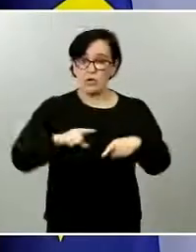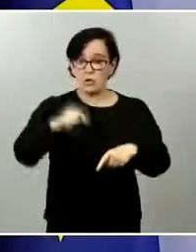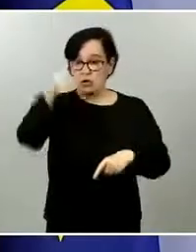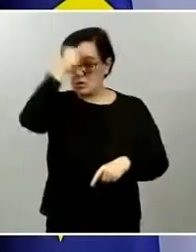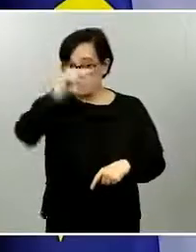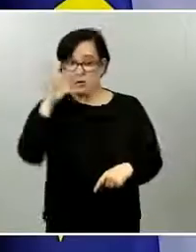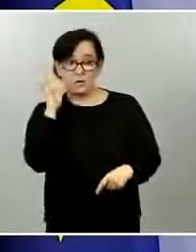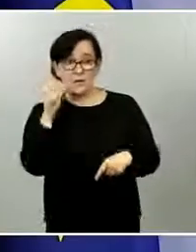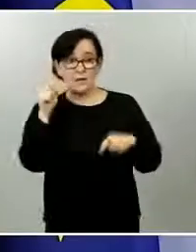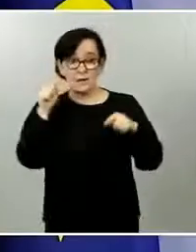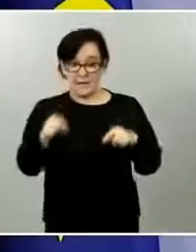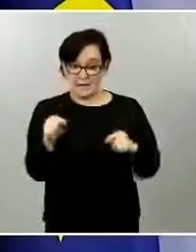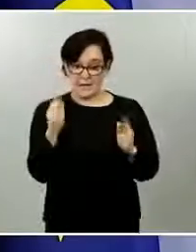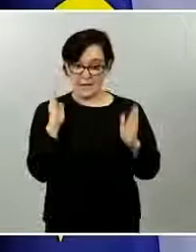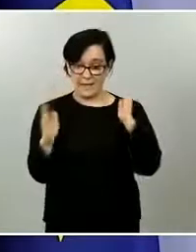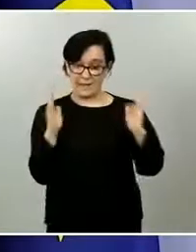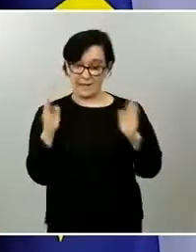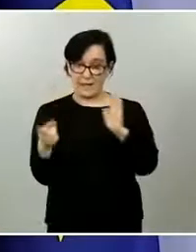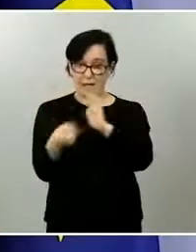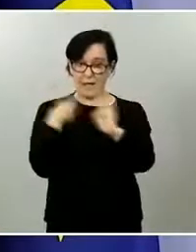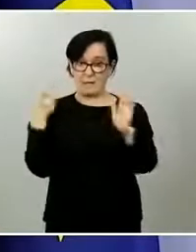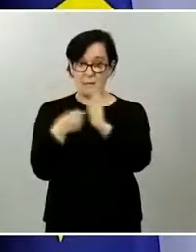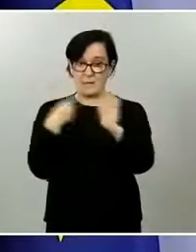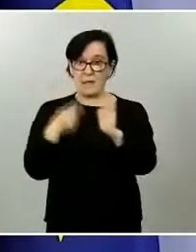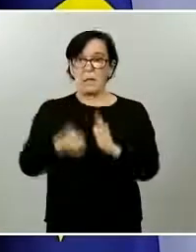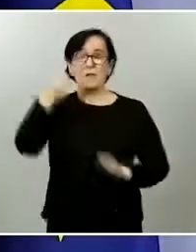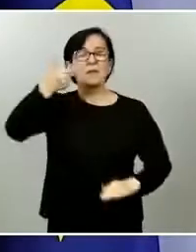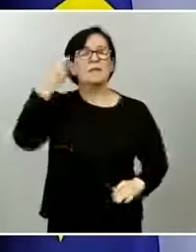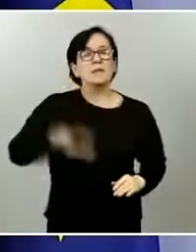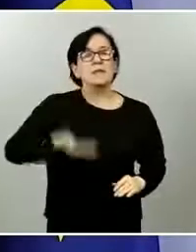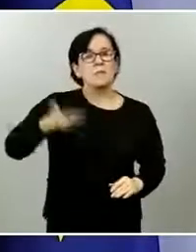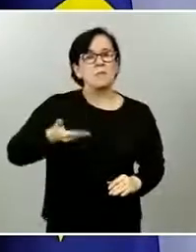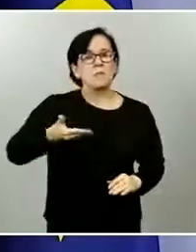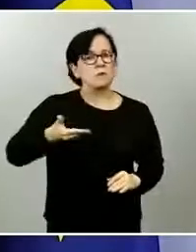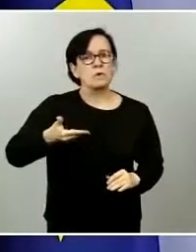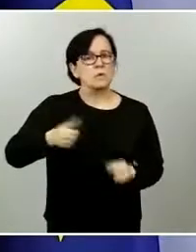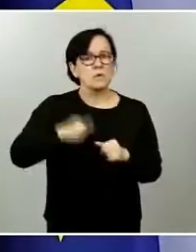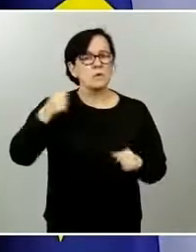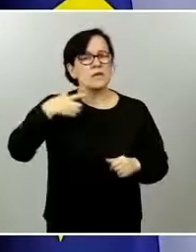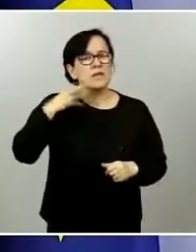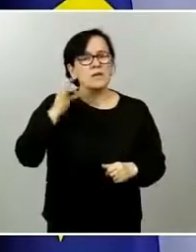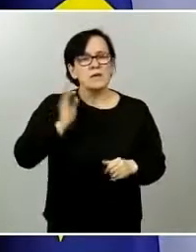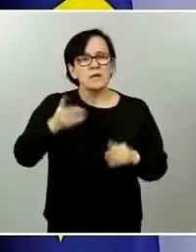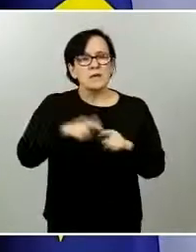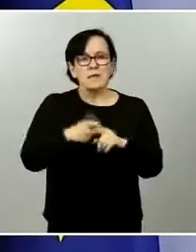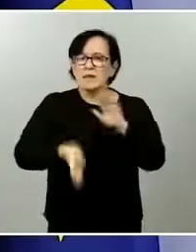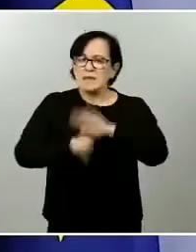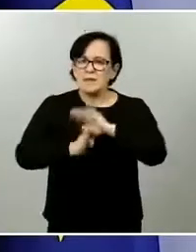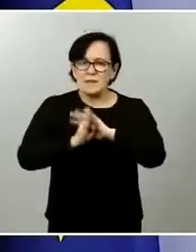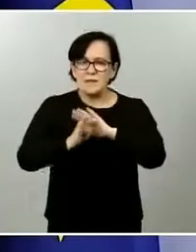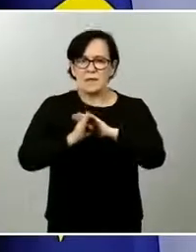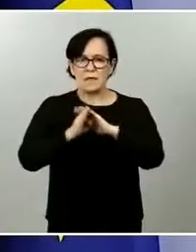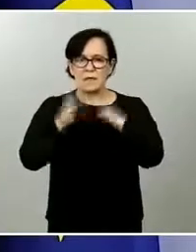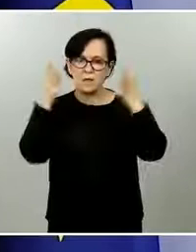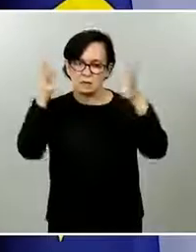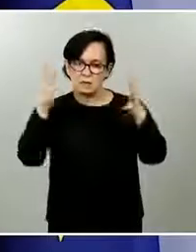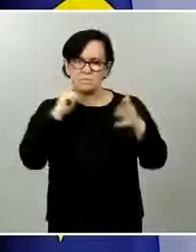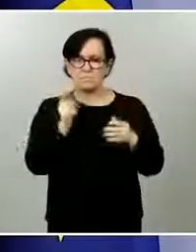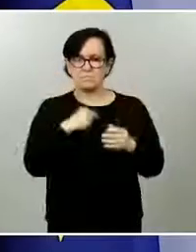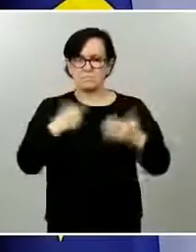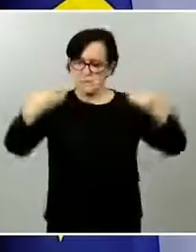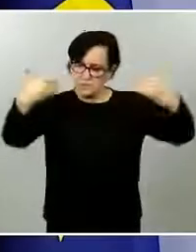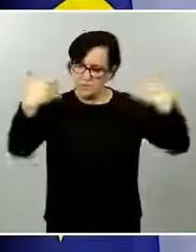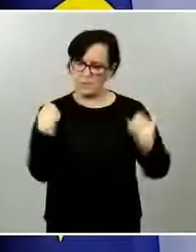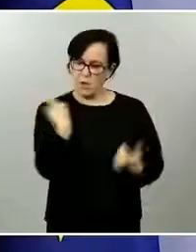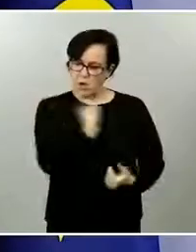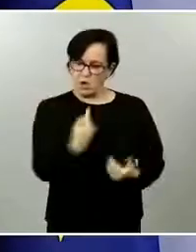conjunto el magnífico trabajo que están haciendo y quiero recordar a todos y a todas que en esta